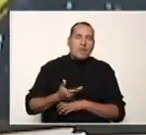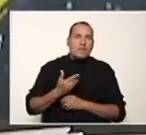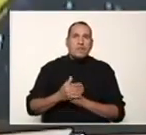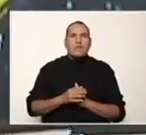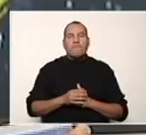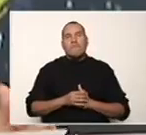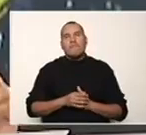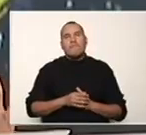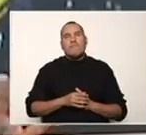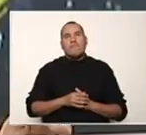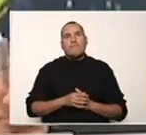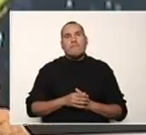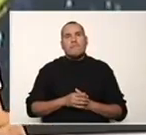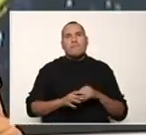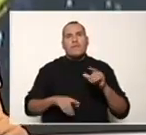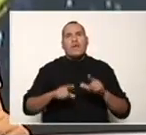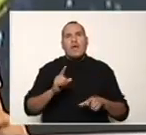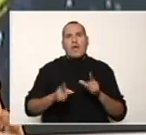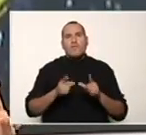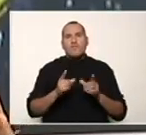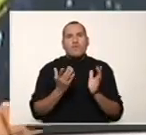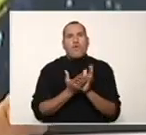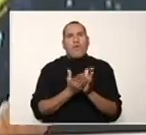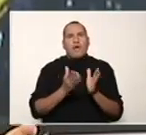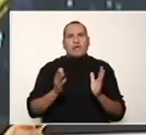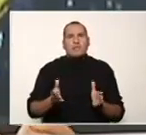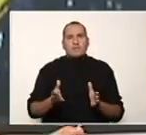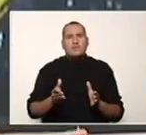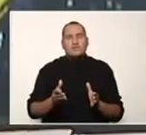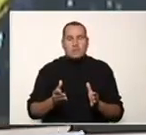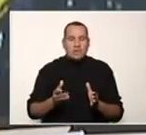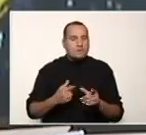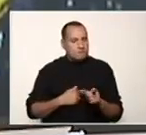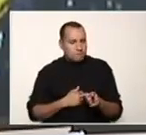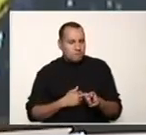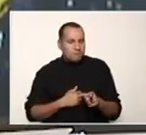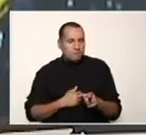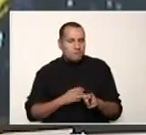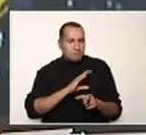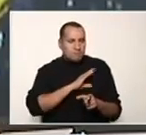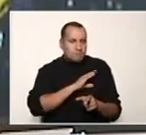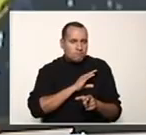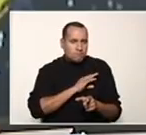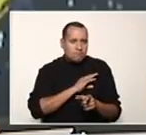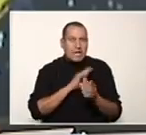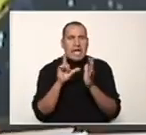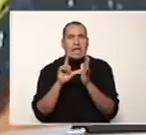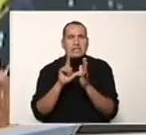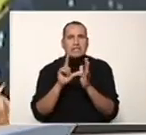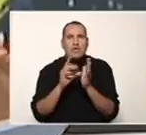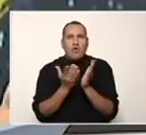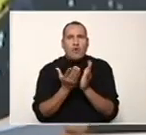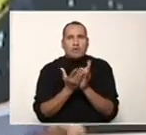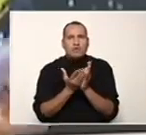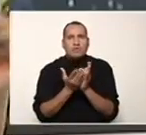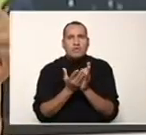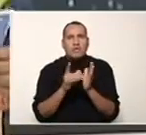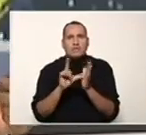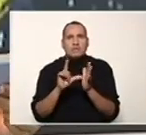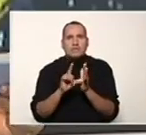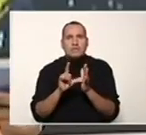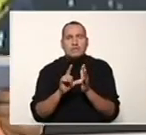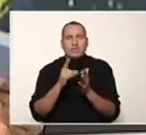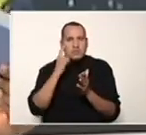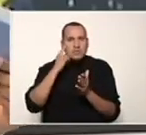y es que muchos estudiantes del nivel de educación media han adquirido tal nivel de uso de la